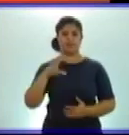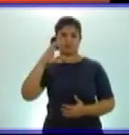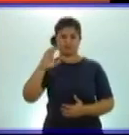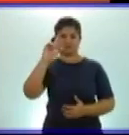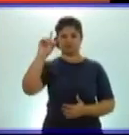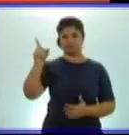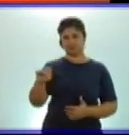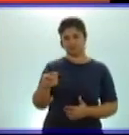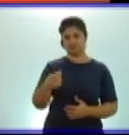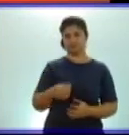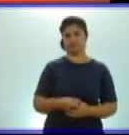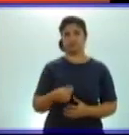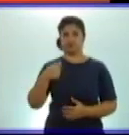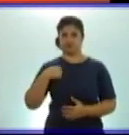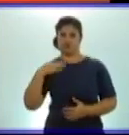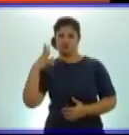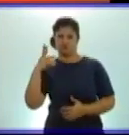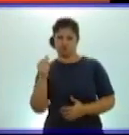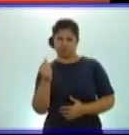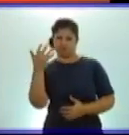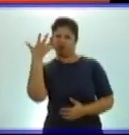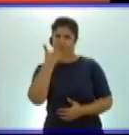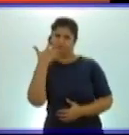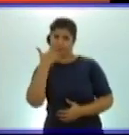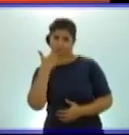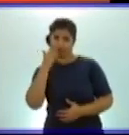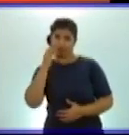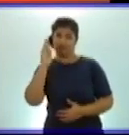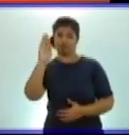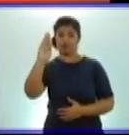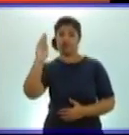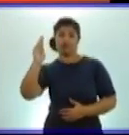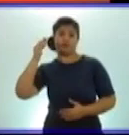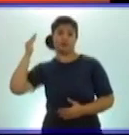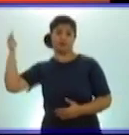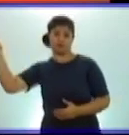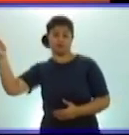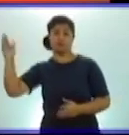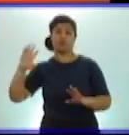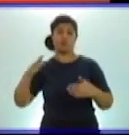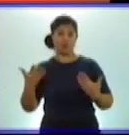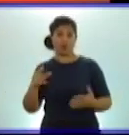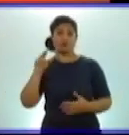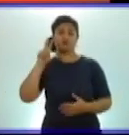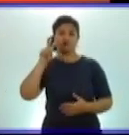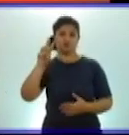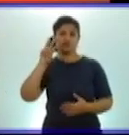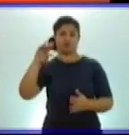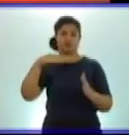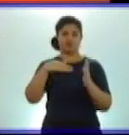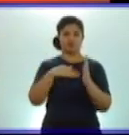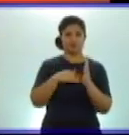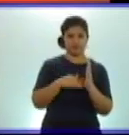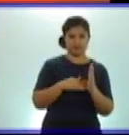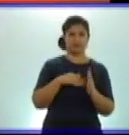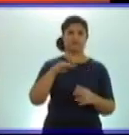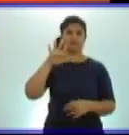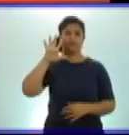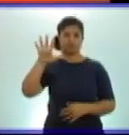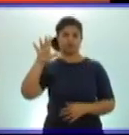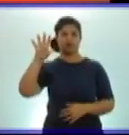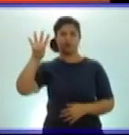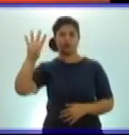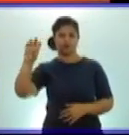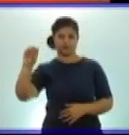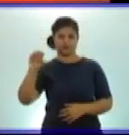soy un número que tengo como sucesor a 238,540. Como ven,